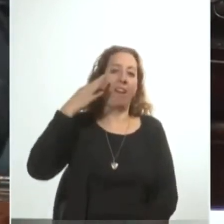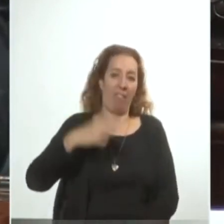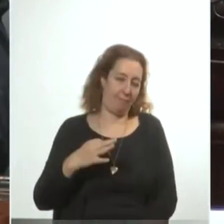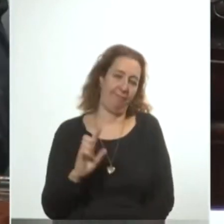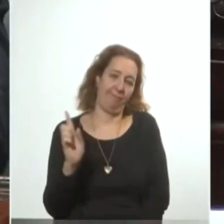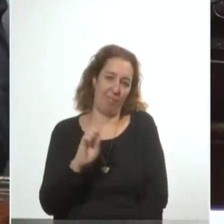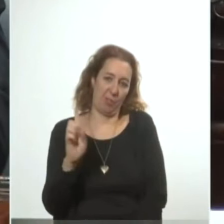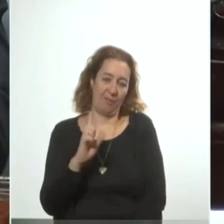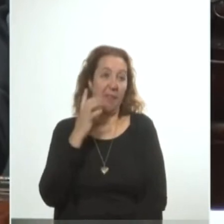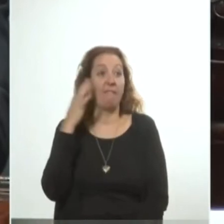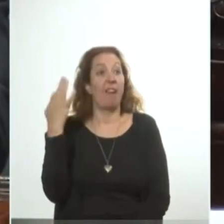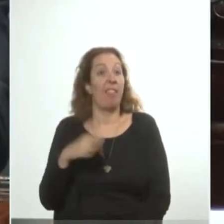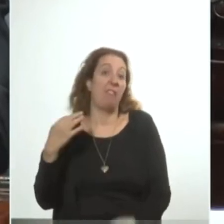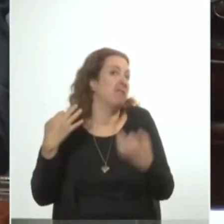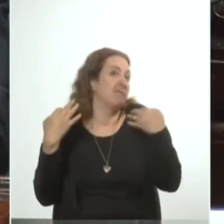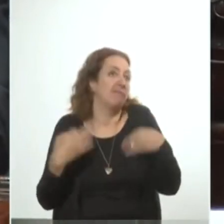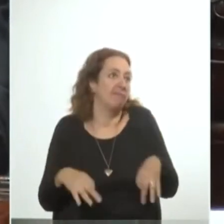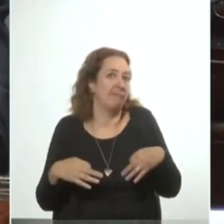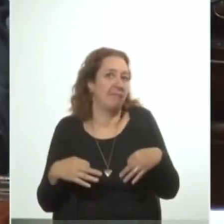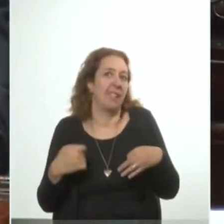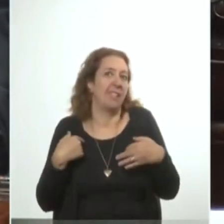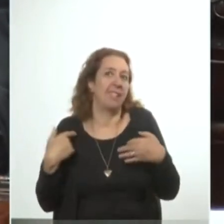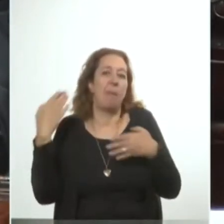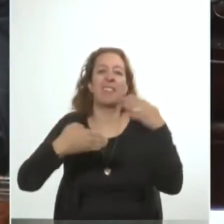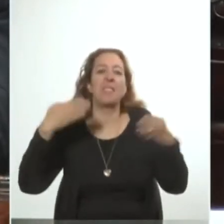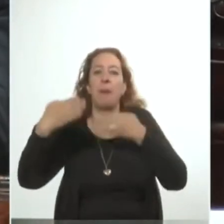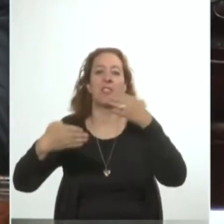nutra de la participación de todos y todas,